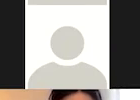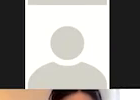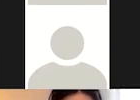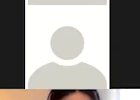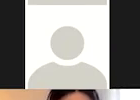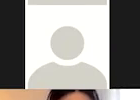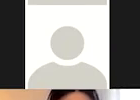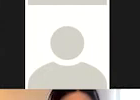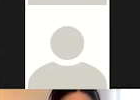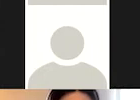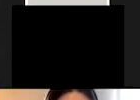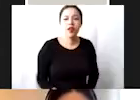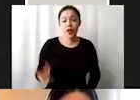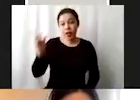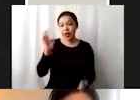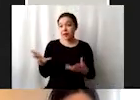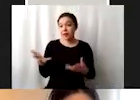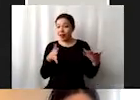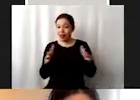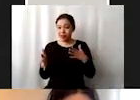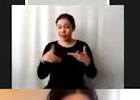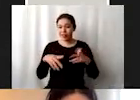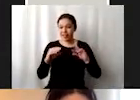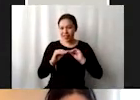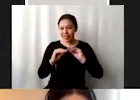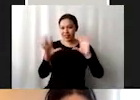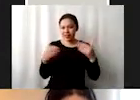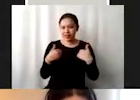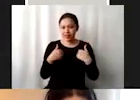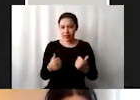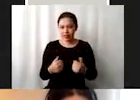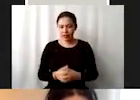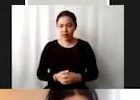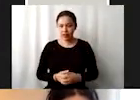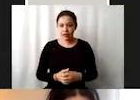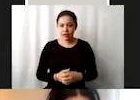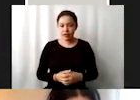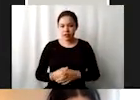más o menitos les haya quedado un poquito claro el punto de este video.